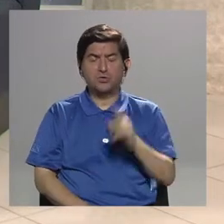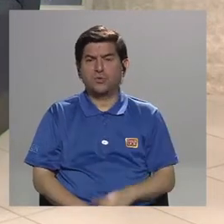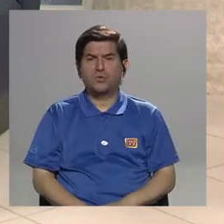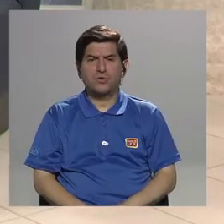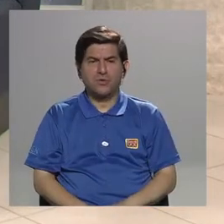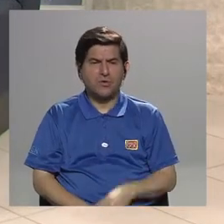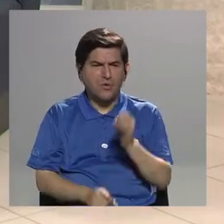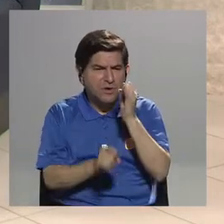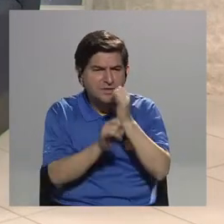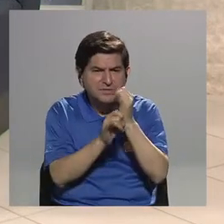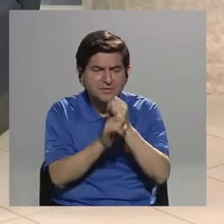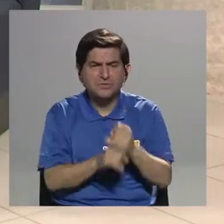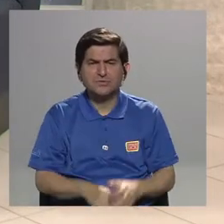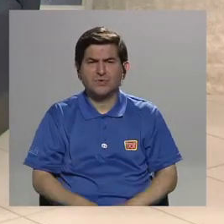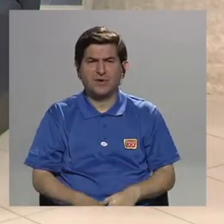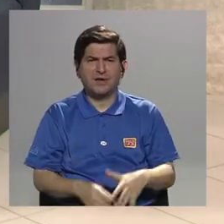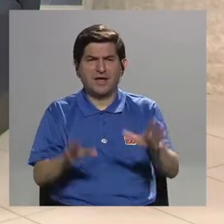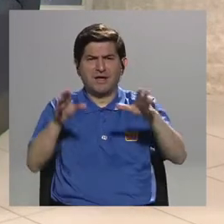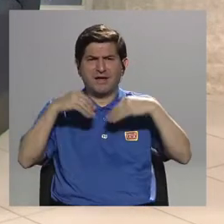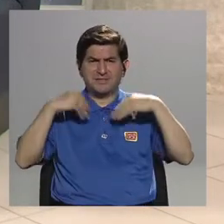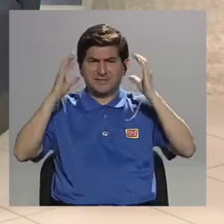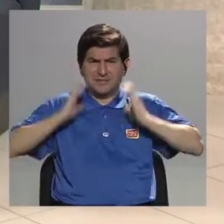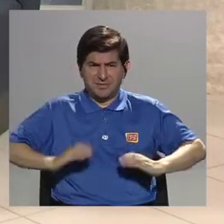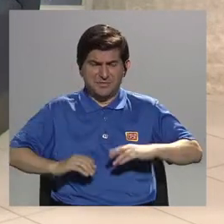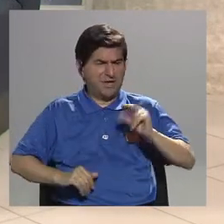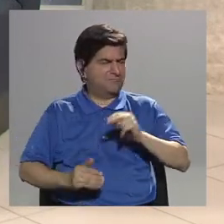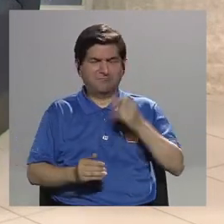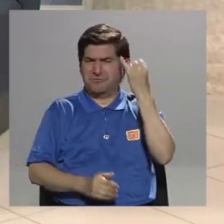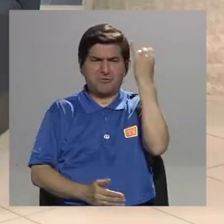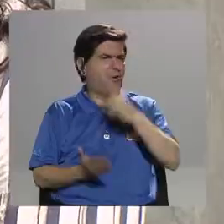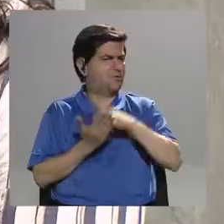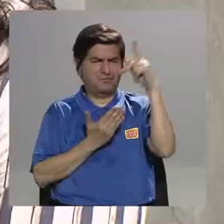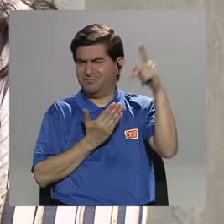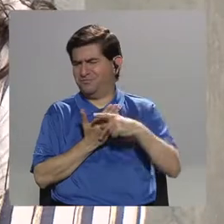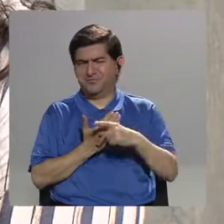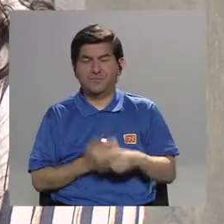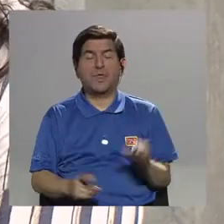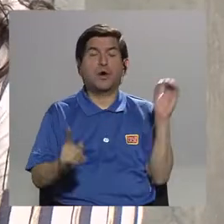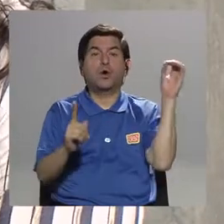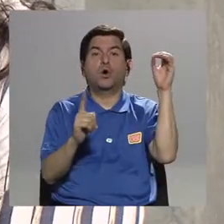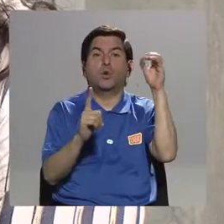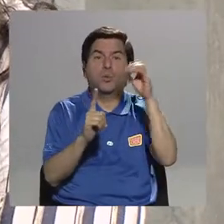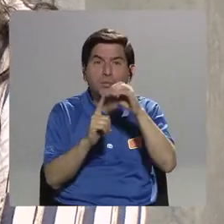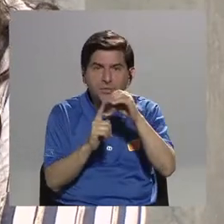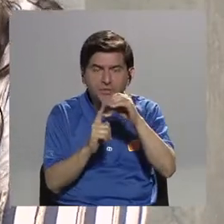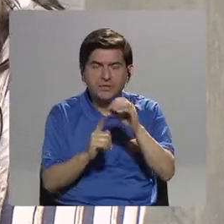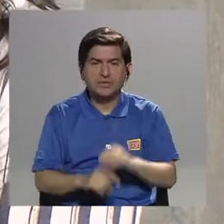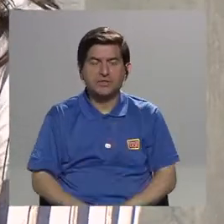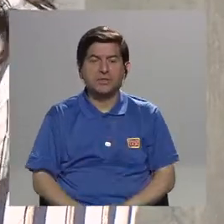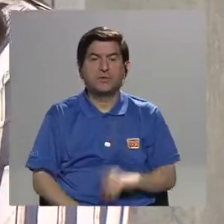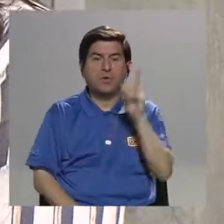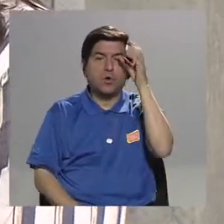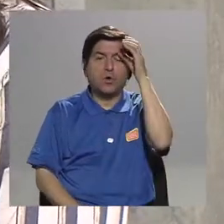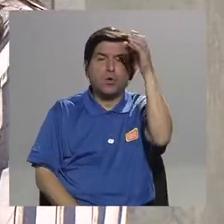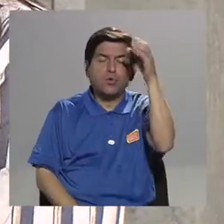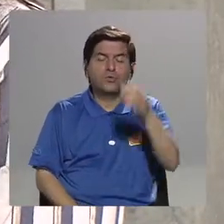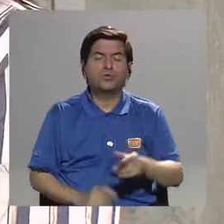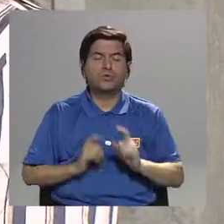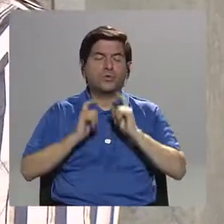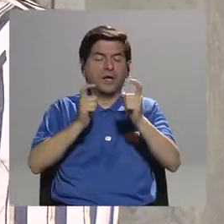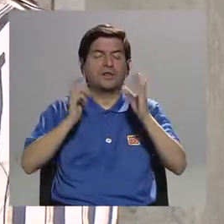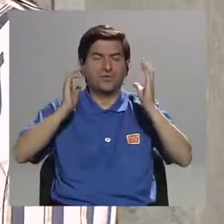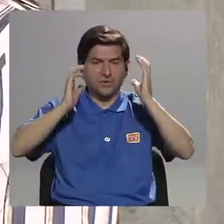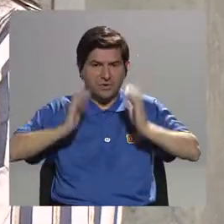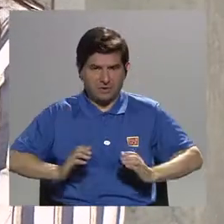solo un ente que capta cuerpos, ¿ok? Ese no es el objetivo principal del programa. El programa tiene como objetivo principal crear una cultura de